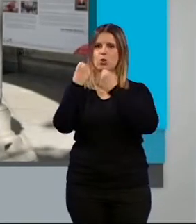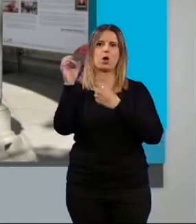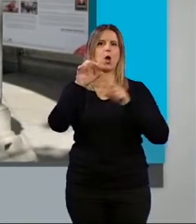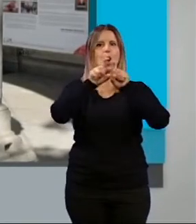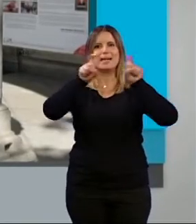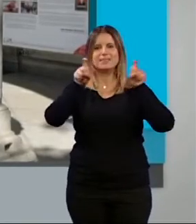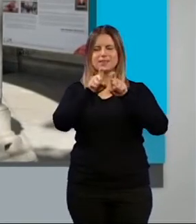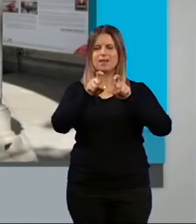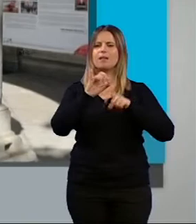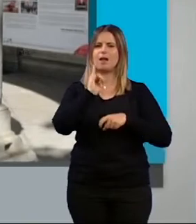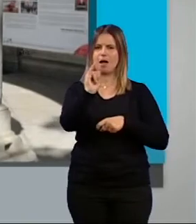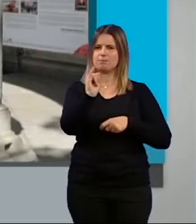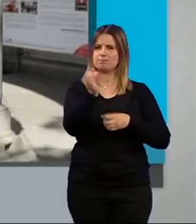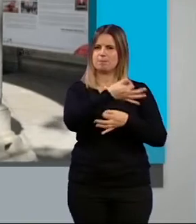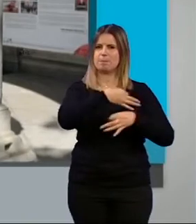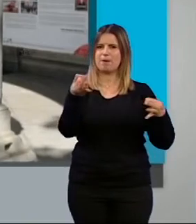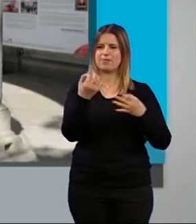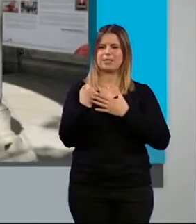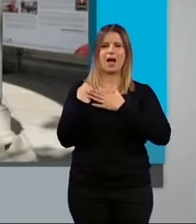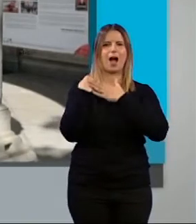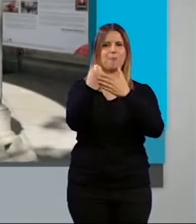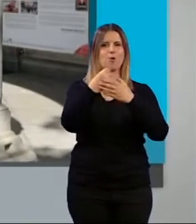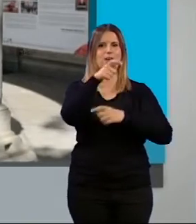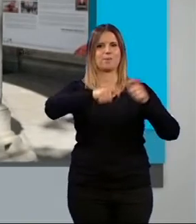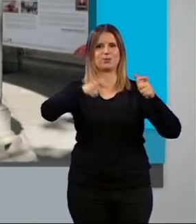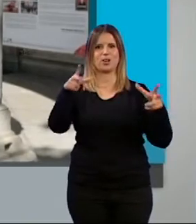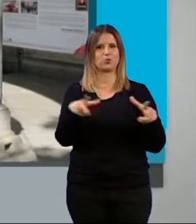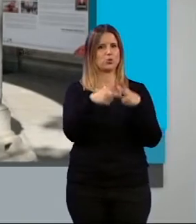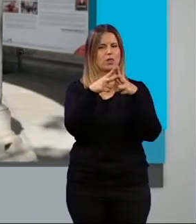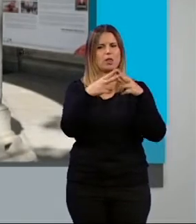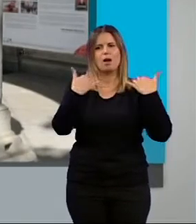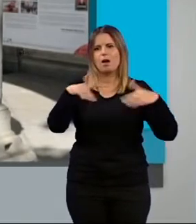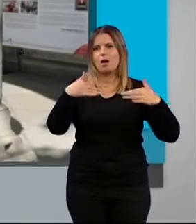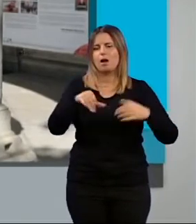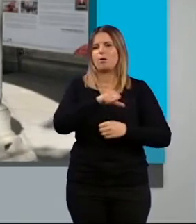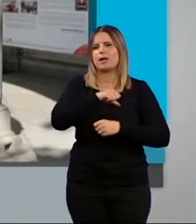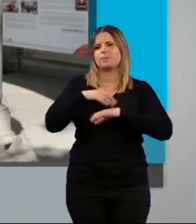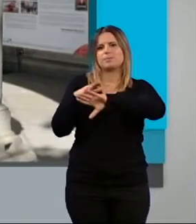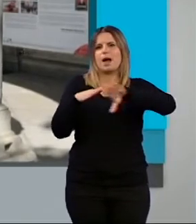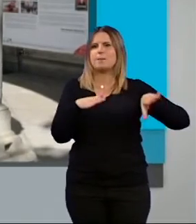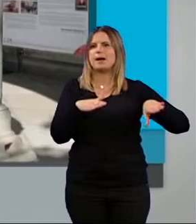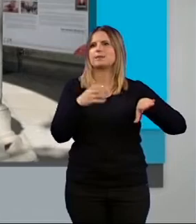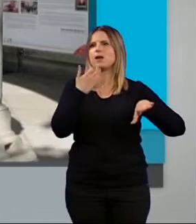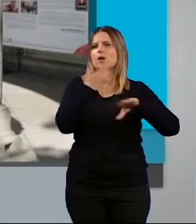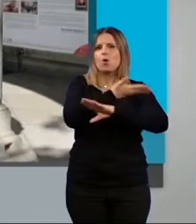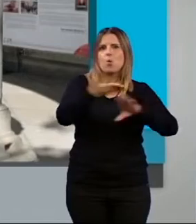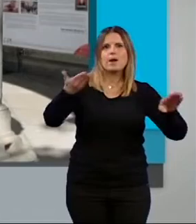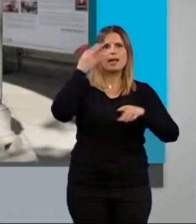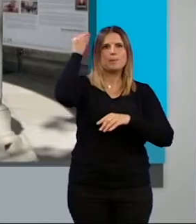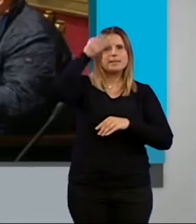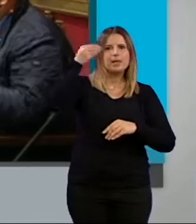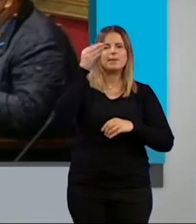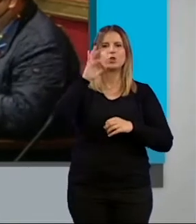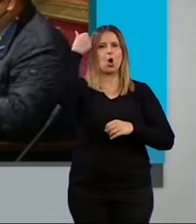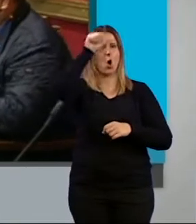están correctamente avaladas por la sociedad civil con total independencia de cualquier tipo de pensamiento o de género.